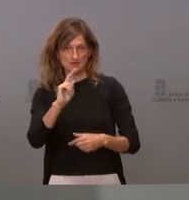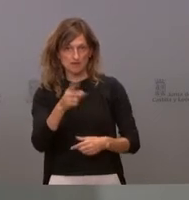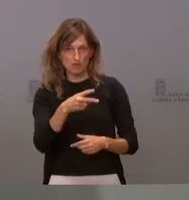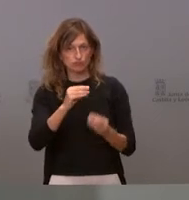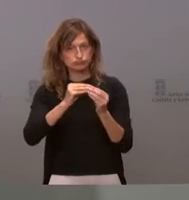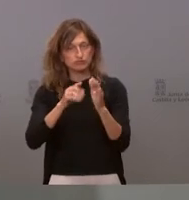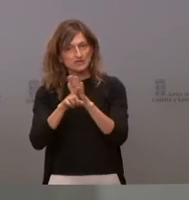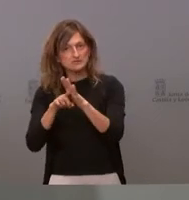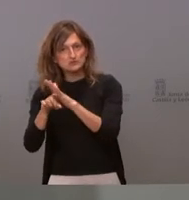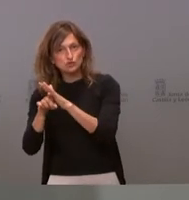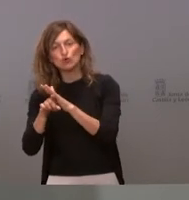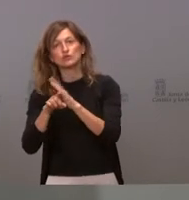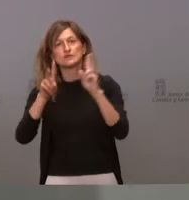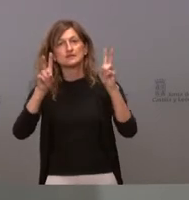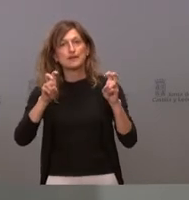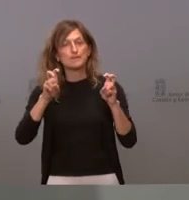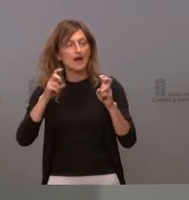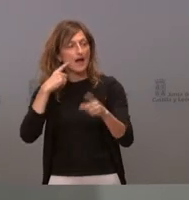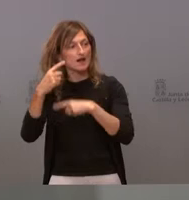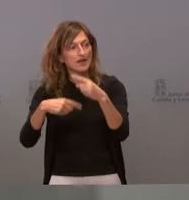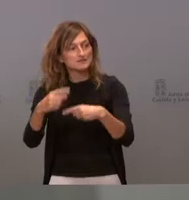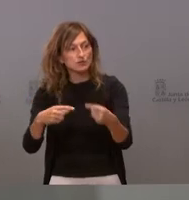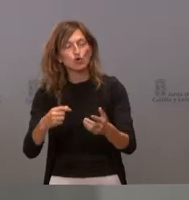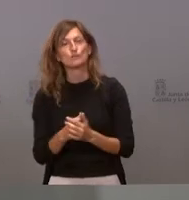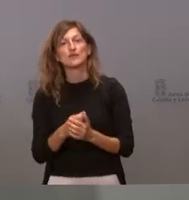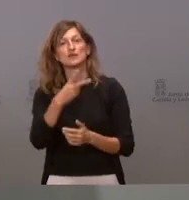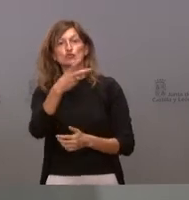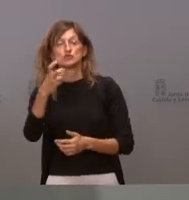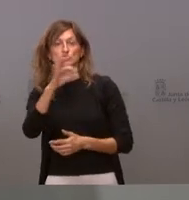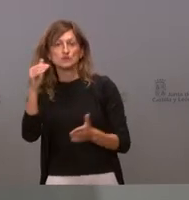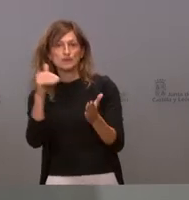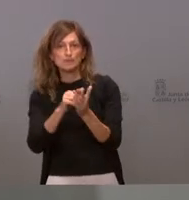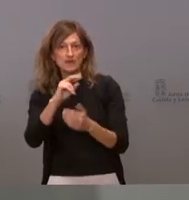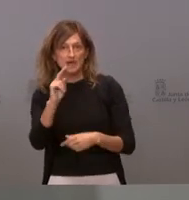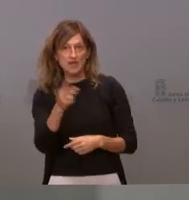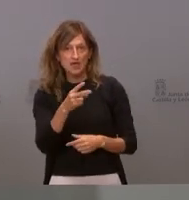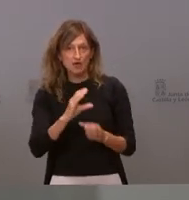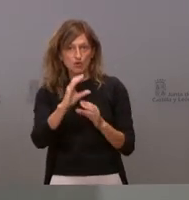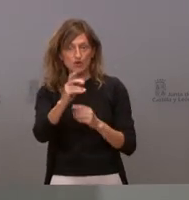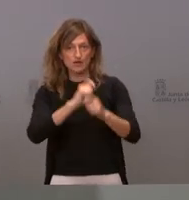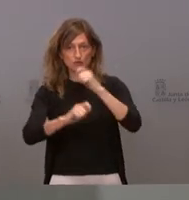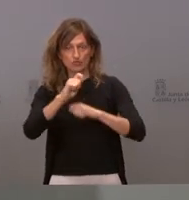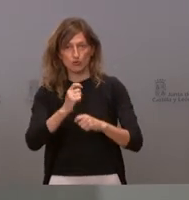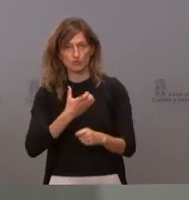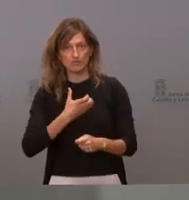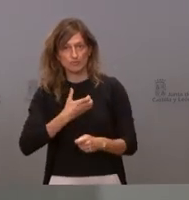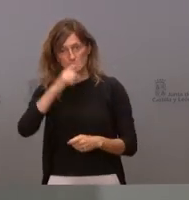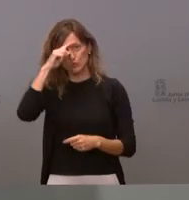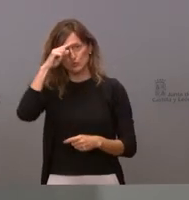Festival de Olmedo Clásico y 250.000 euros a la Fundación Municipal de Cultura